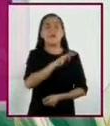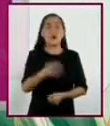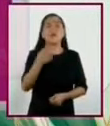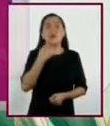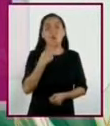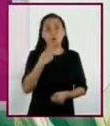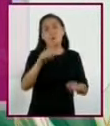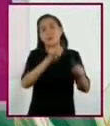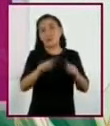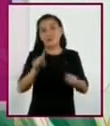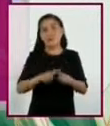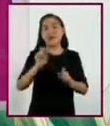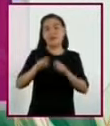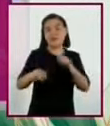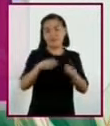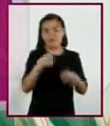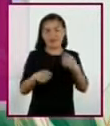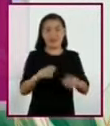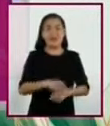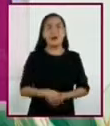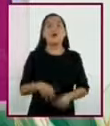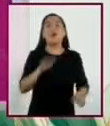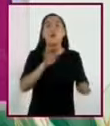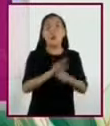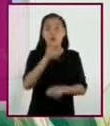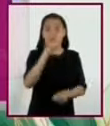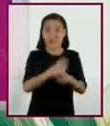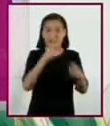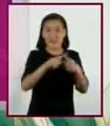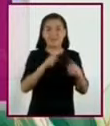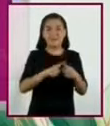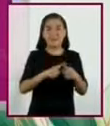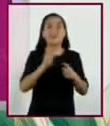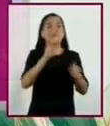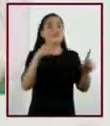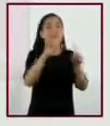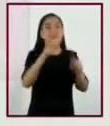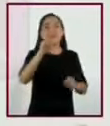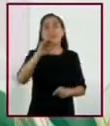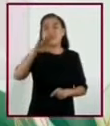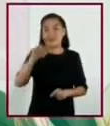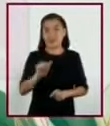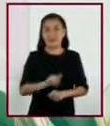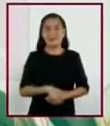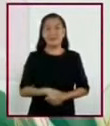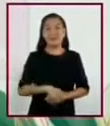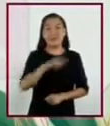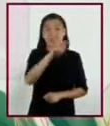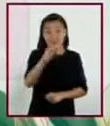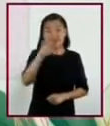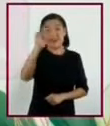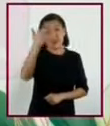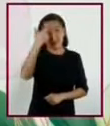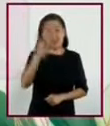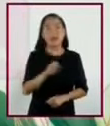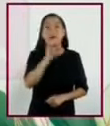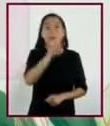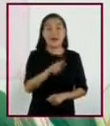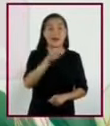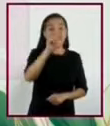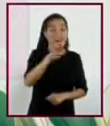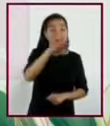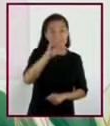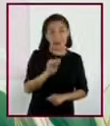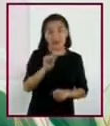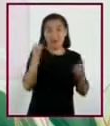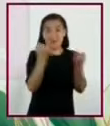las siguientes estrategias. La primera, localizar el tema. Les recuerdo que no es lo mismo el tema que